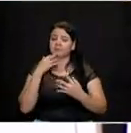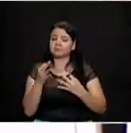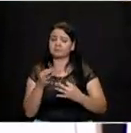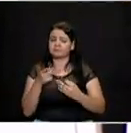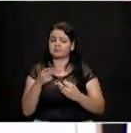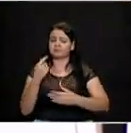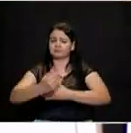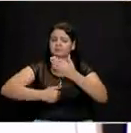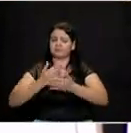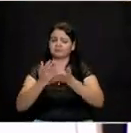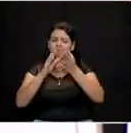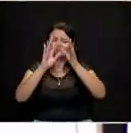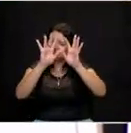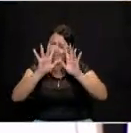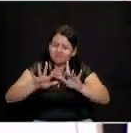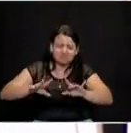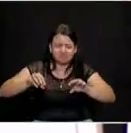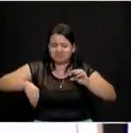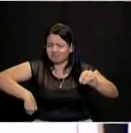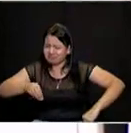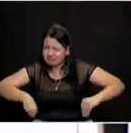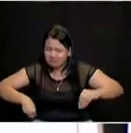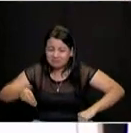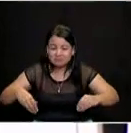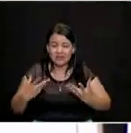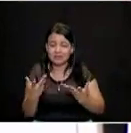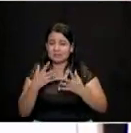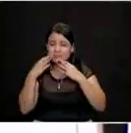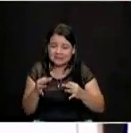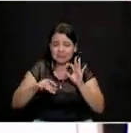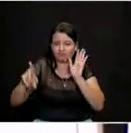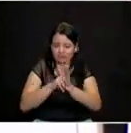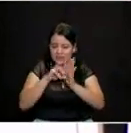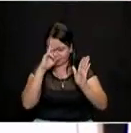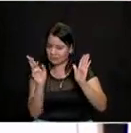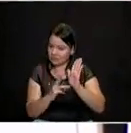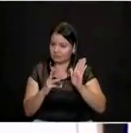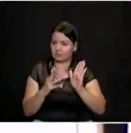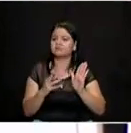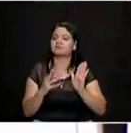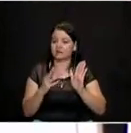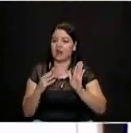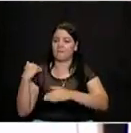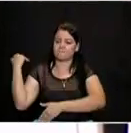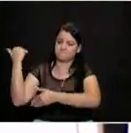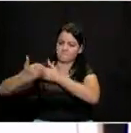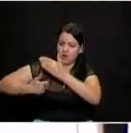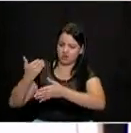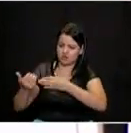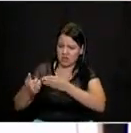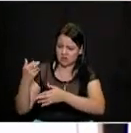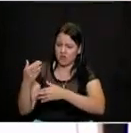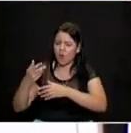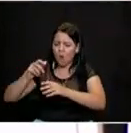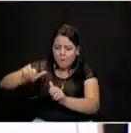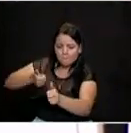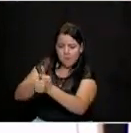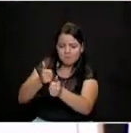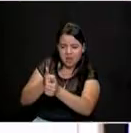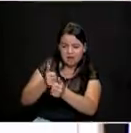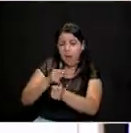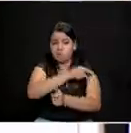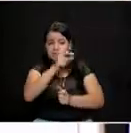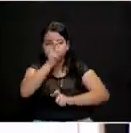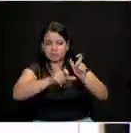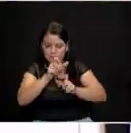pliegos de la administración sean transparentes y poder publicitar abiertamente todos los procesos para que el escrutinio ciudadano sea el que nos ayude a